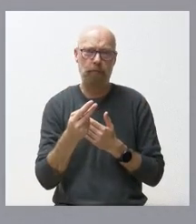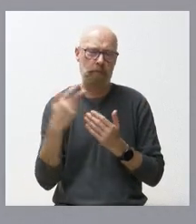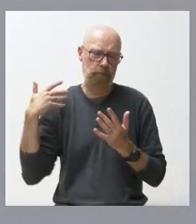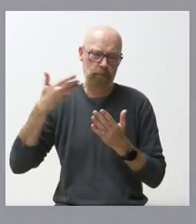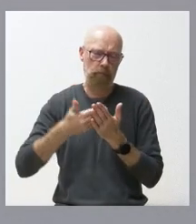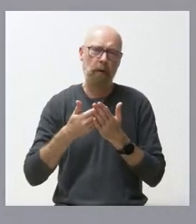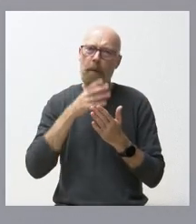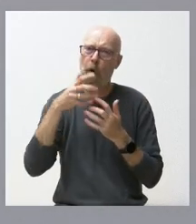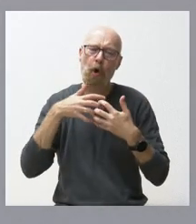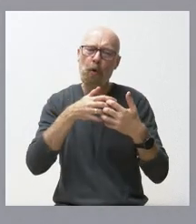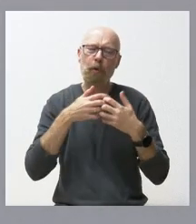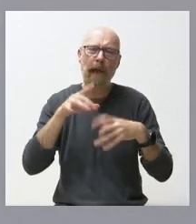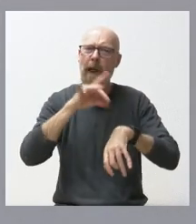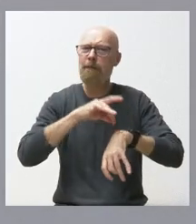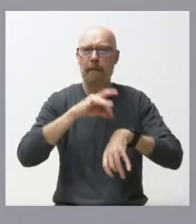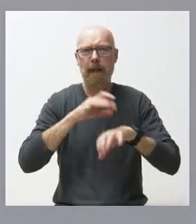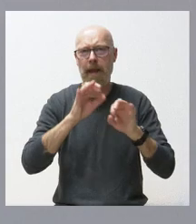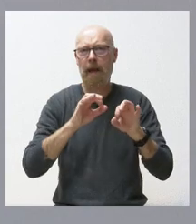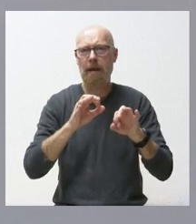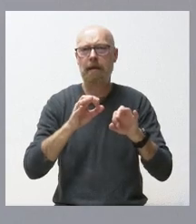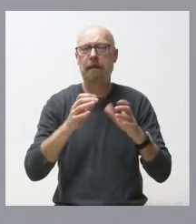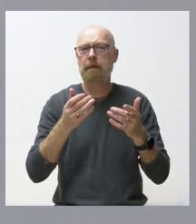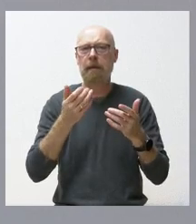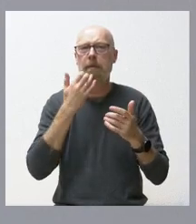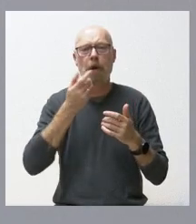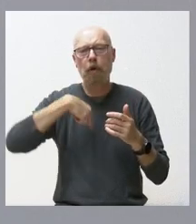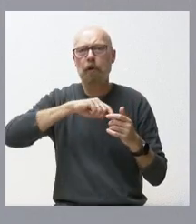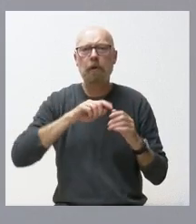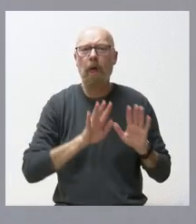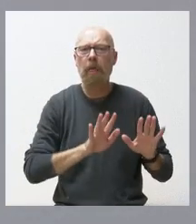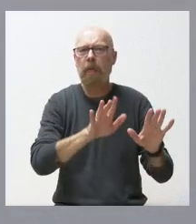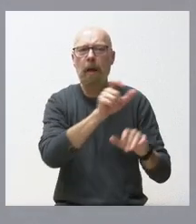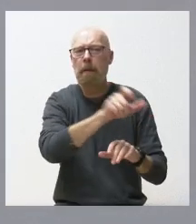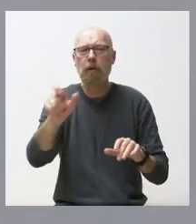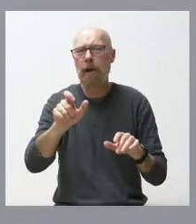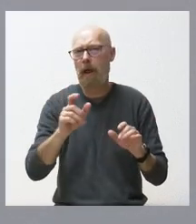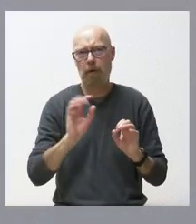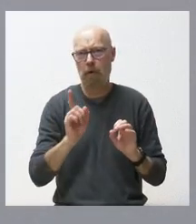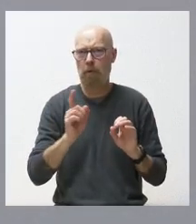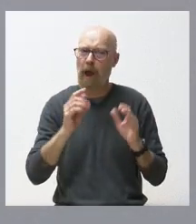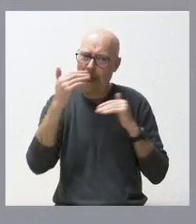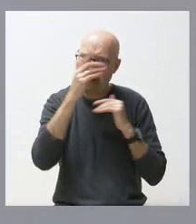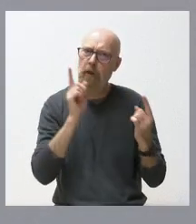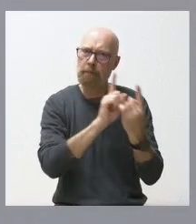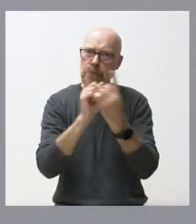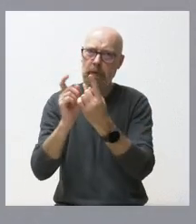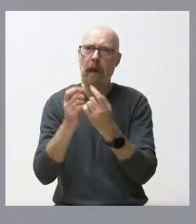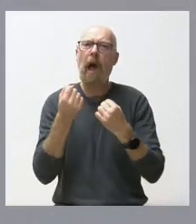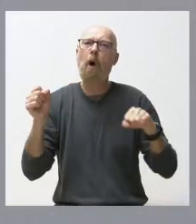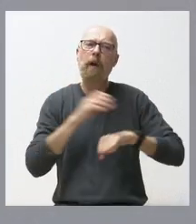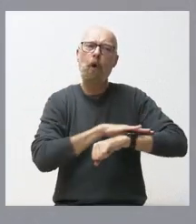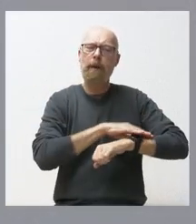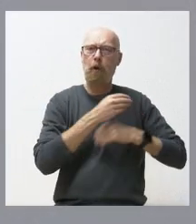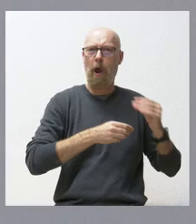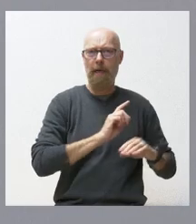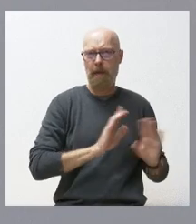enfermedad que no hubiera sido competencia de la Junta de Castilla y León pero que nosotros no dejamos a nadie sin atender a pesar de que no lo haya hecho el Gobierno o que el Gobierno haya